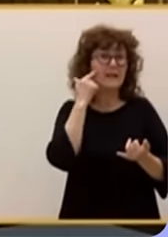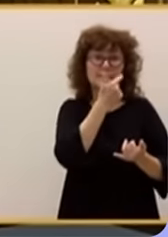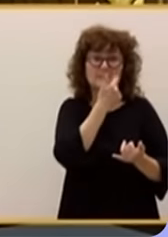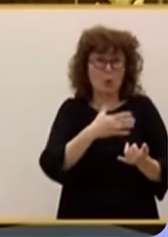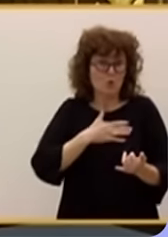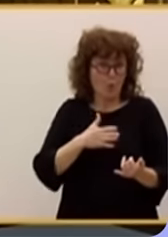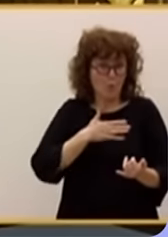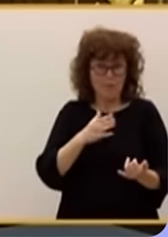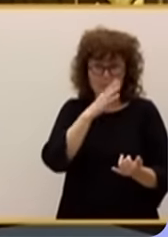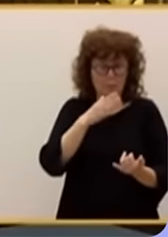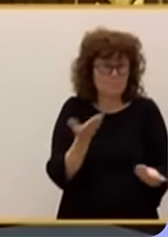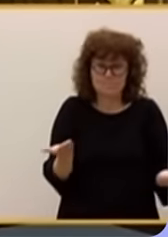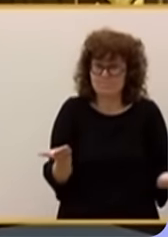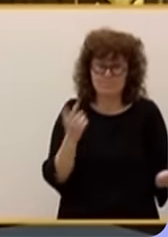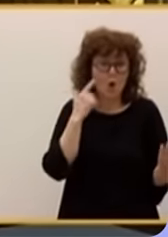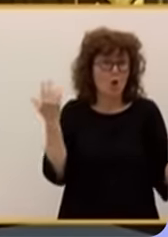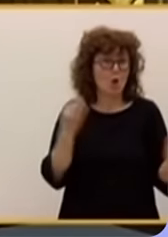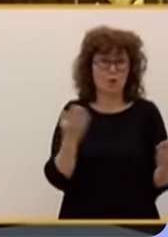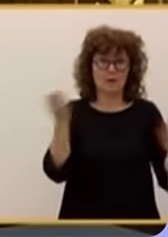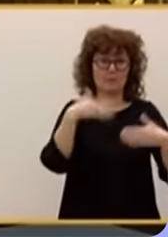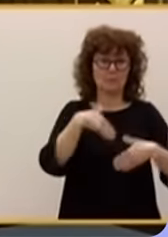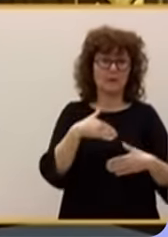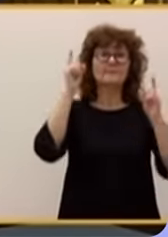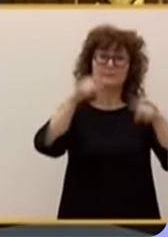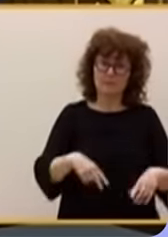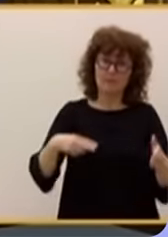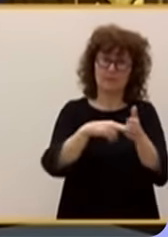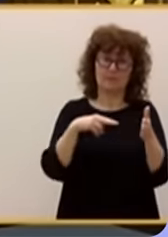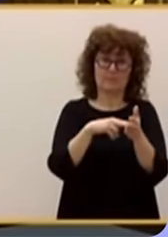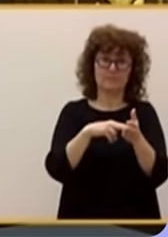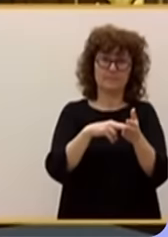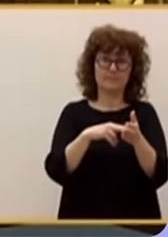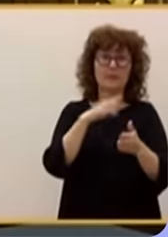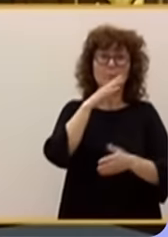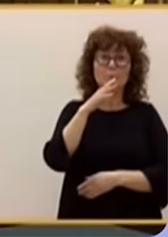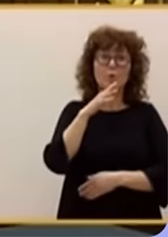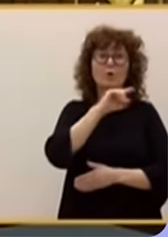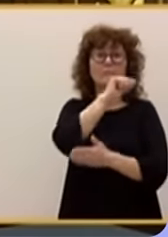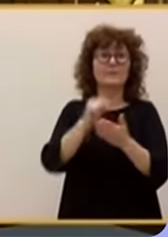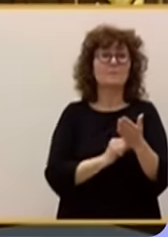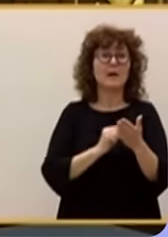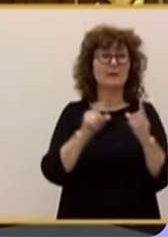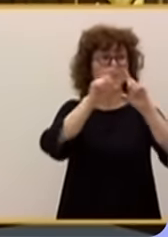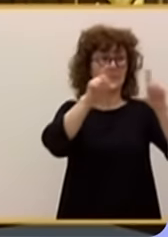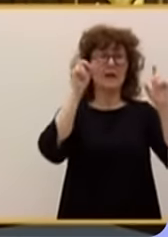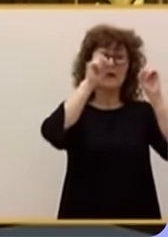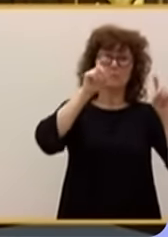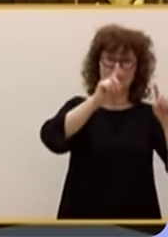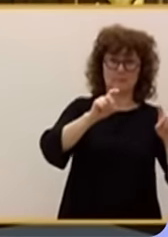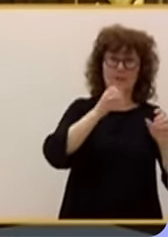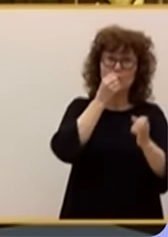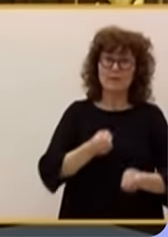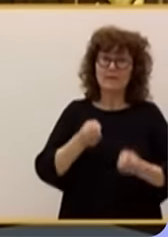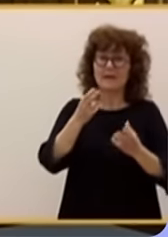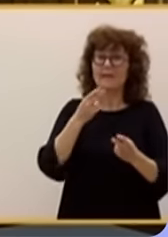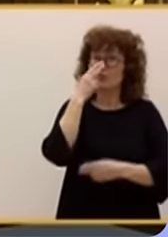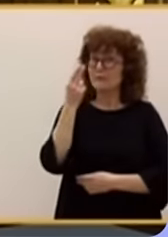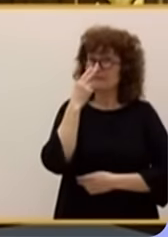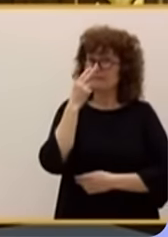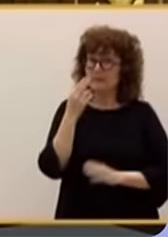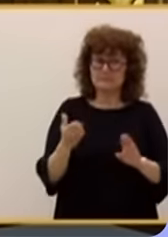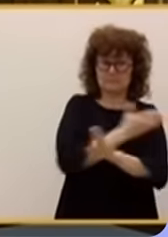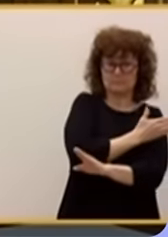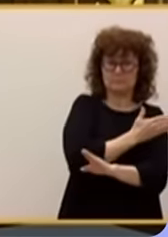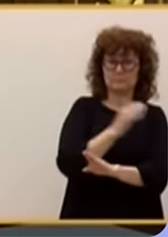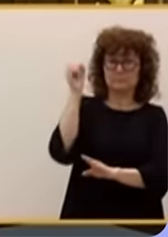Entonces, el caso fue otro. El supuesto tráfico de influencias al firmar en nombre de una institución educativa una declaración de interés que no fue tenida en cuenta en la